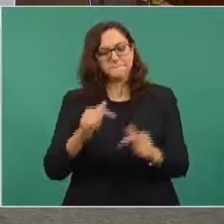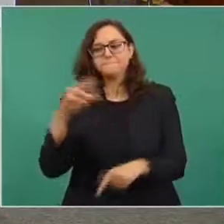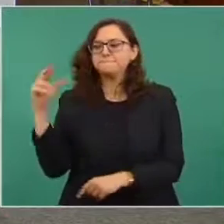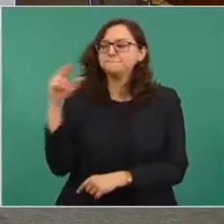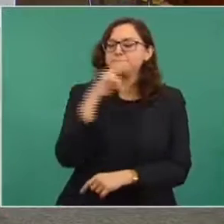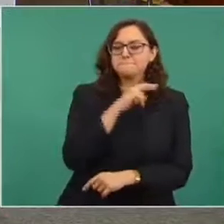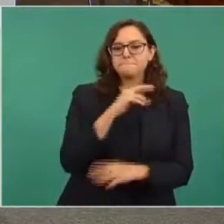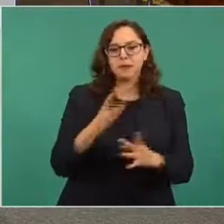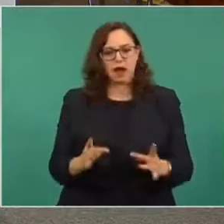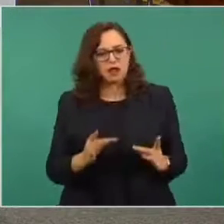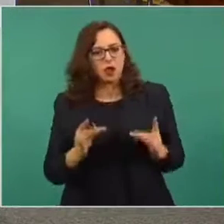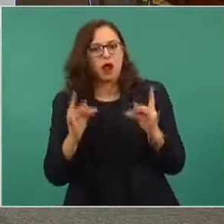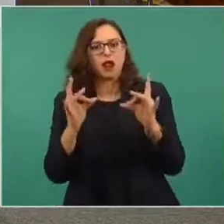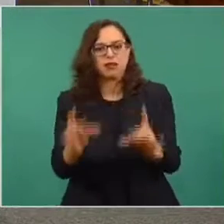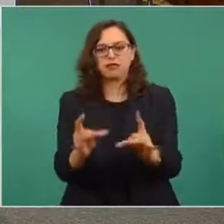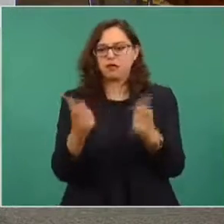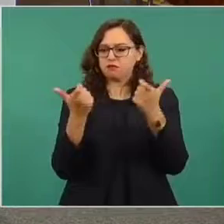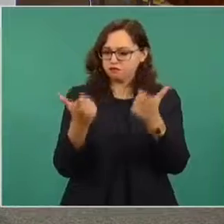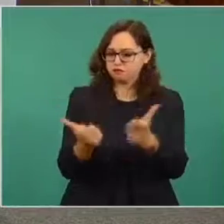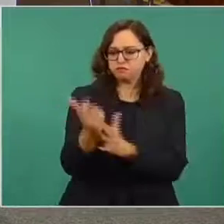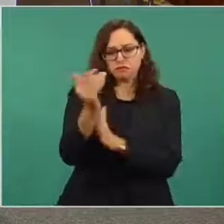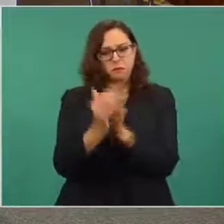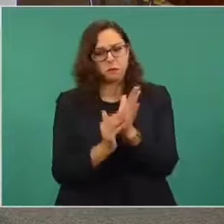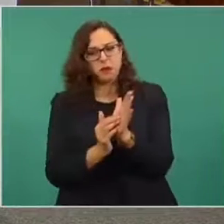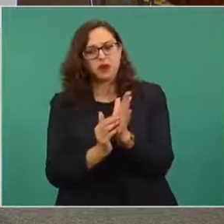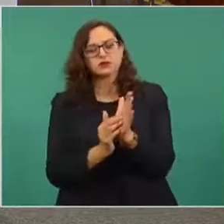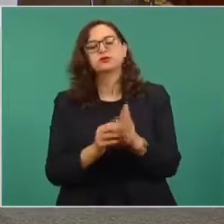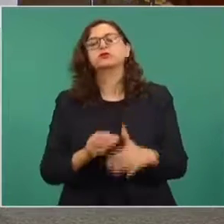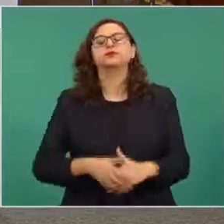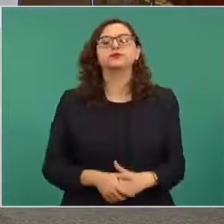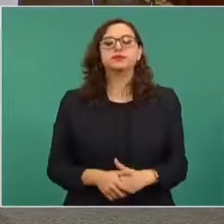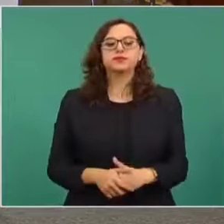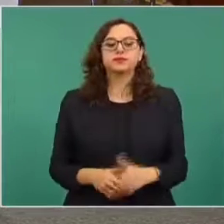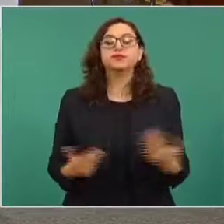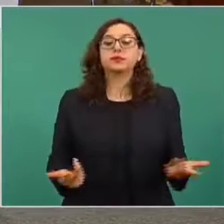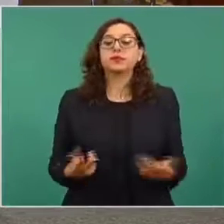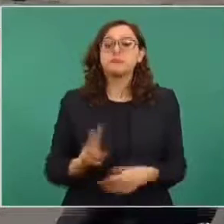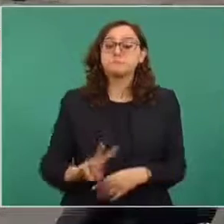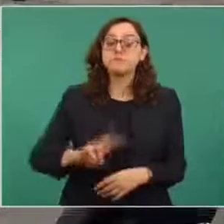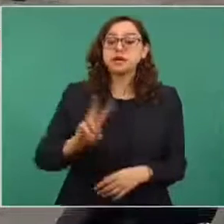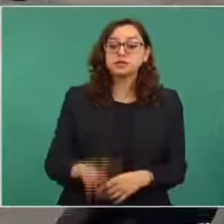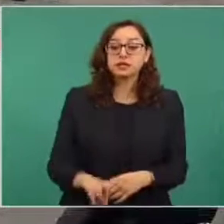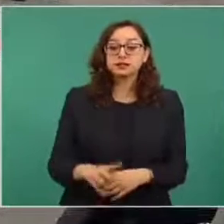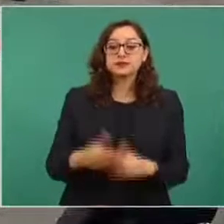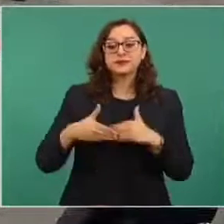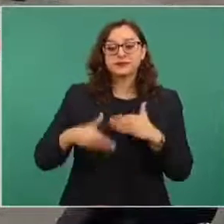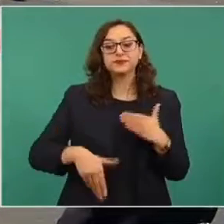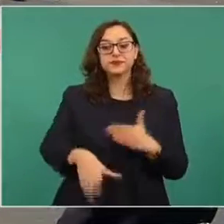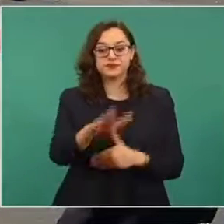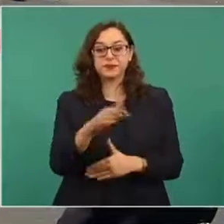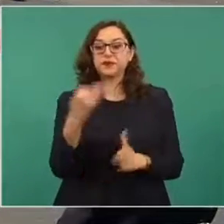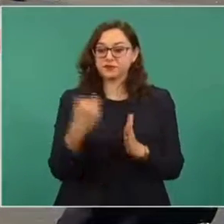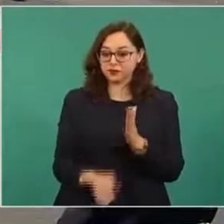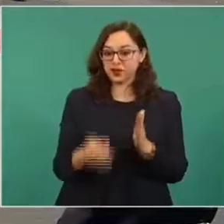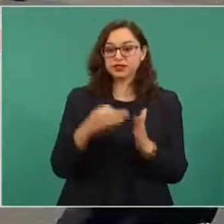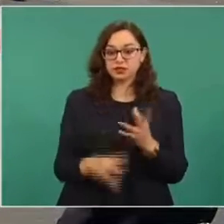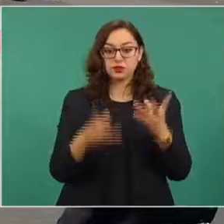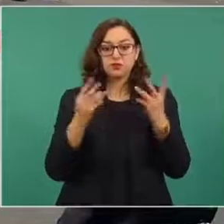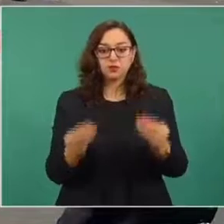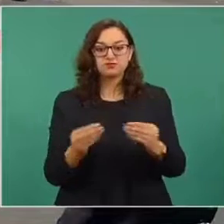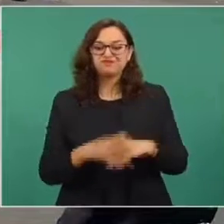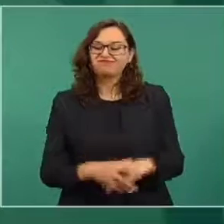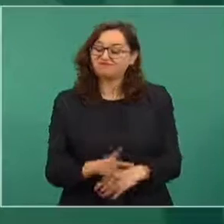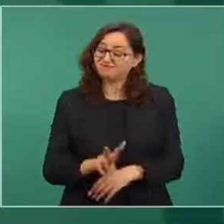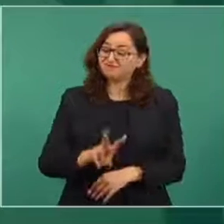con la mayor calidad y al menor costo posible. Es un terreno donde aún queda trabajo por hacer. La corrupción